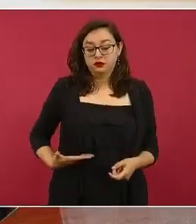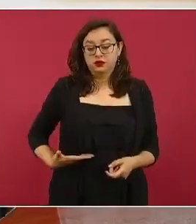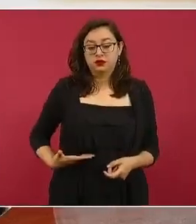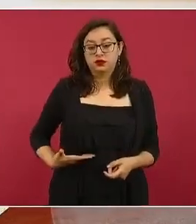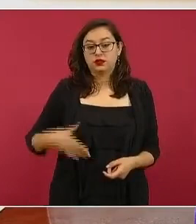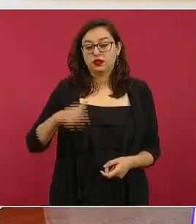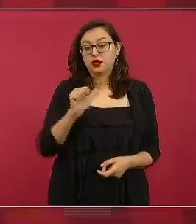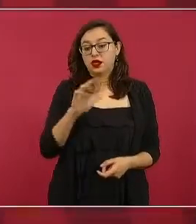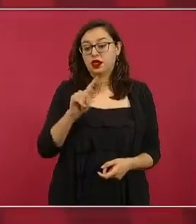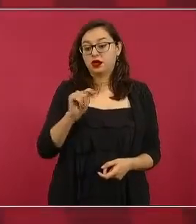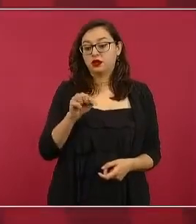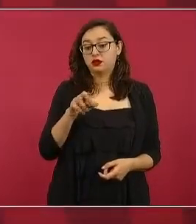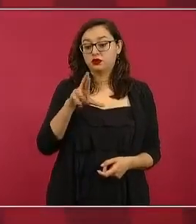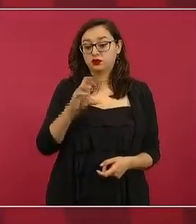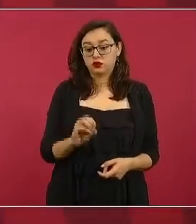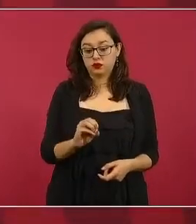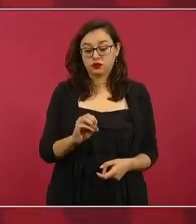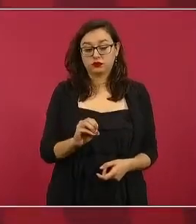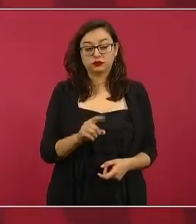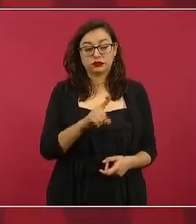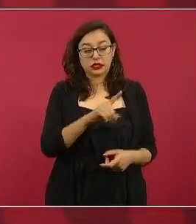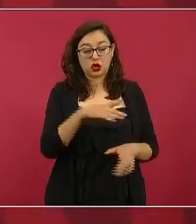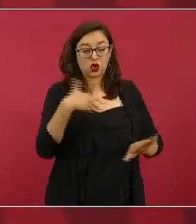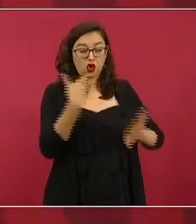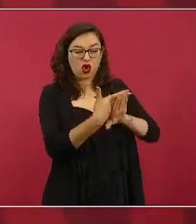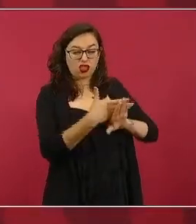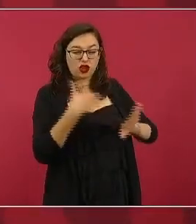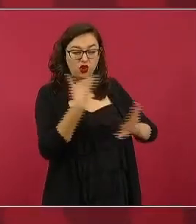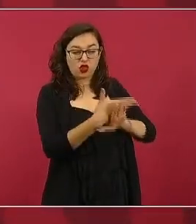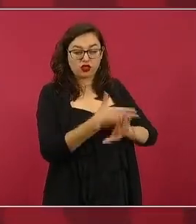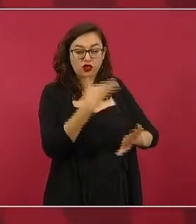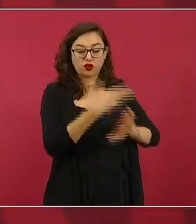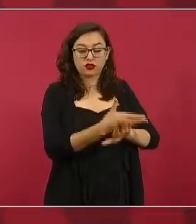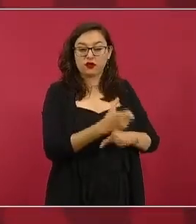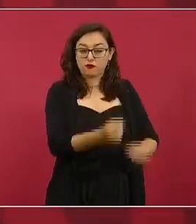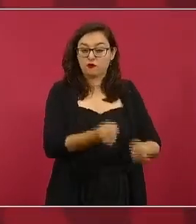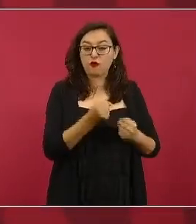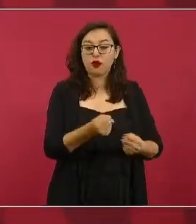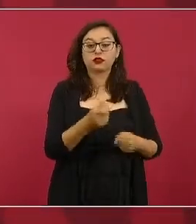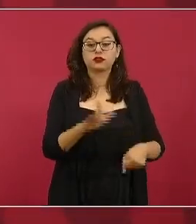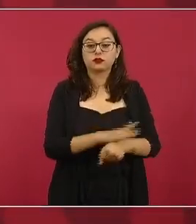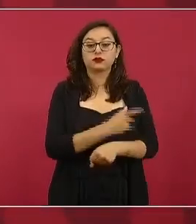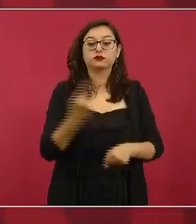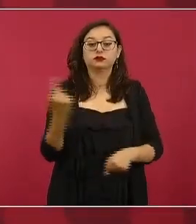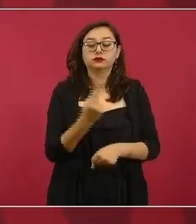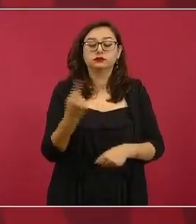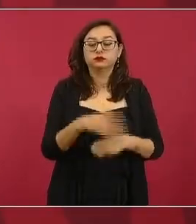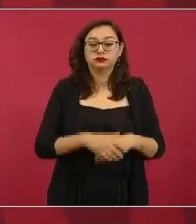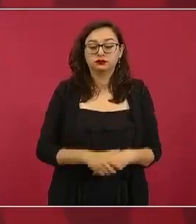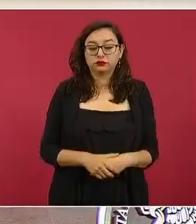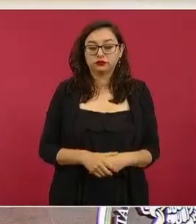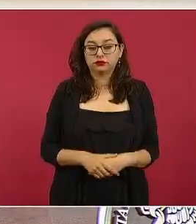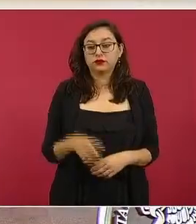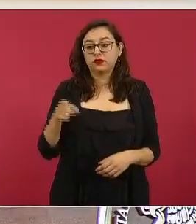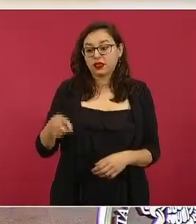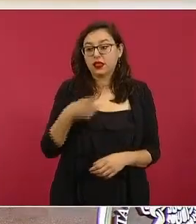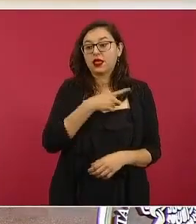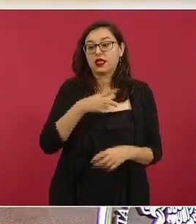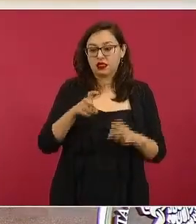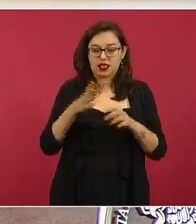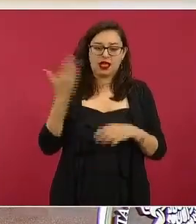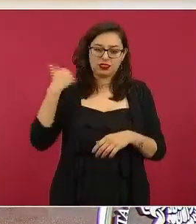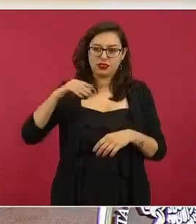conservador es porque siendo ministro a él le tocó la investigación sobre la guardería ABC